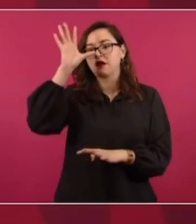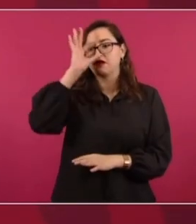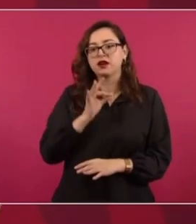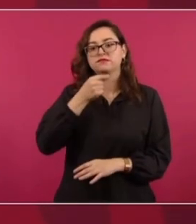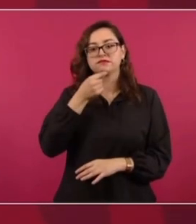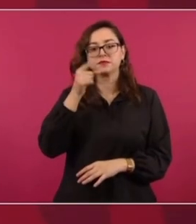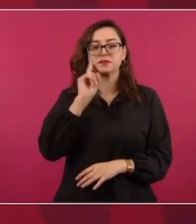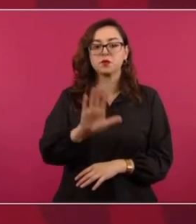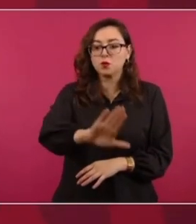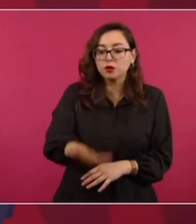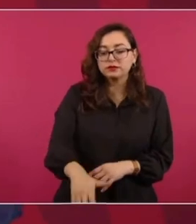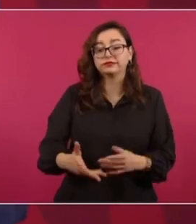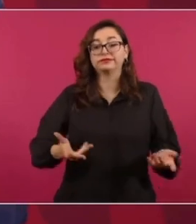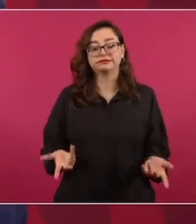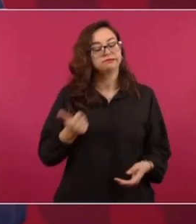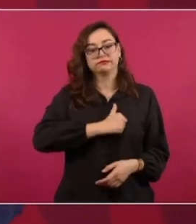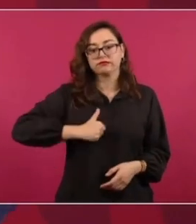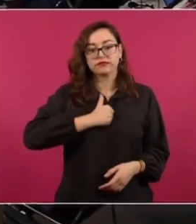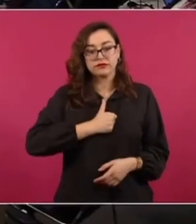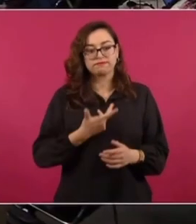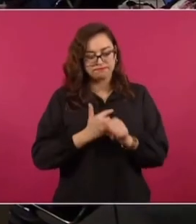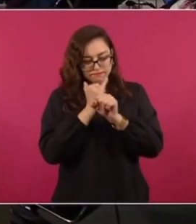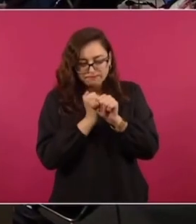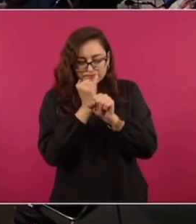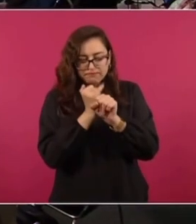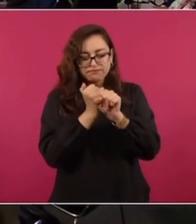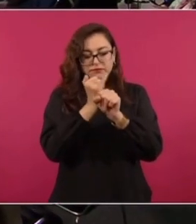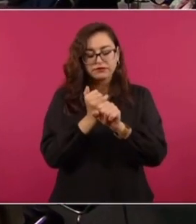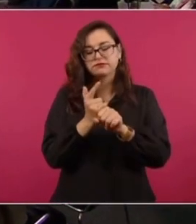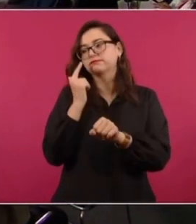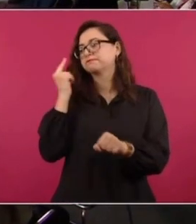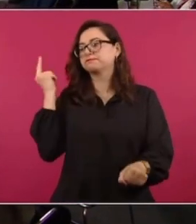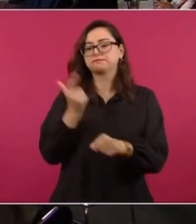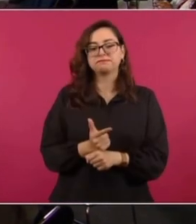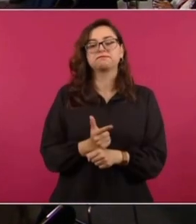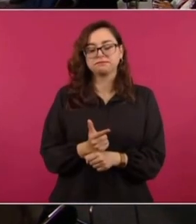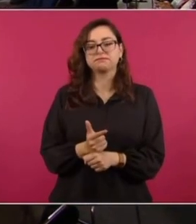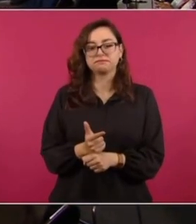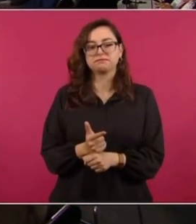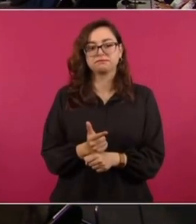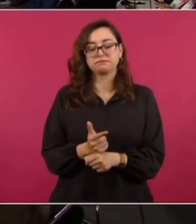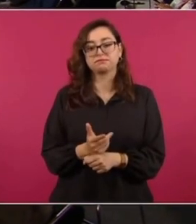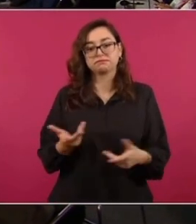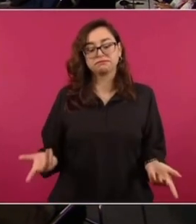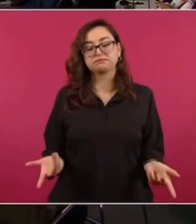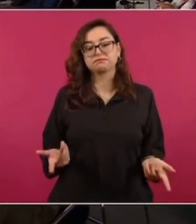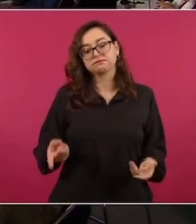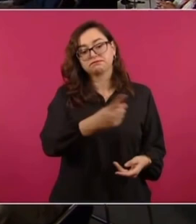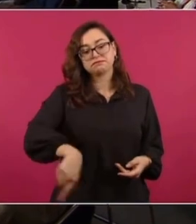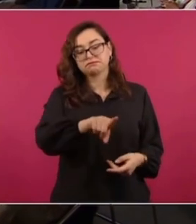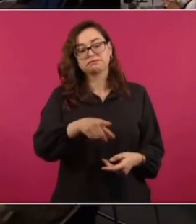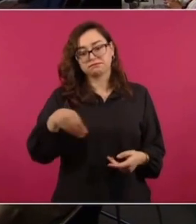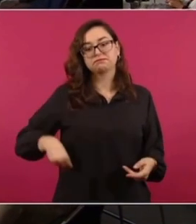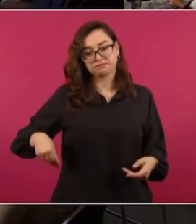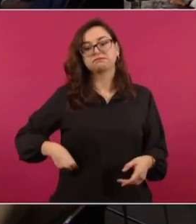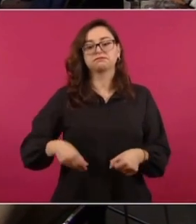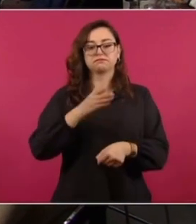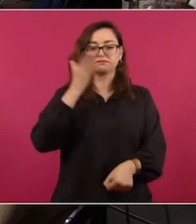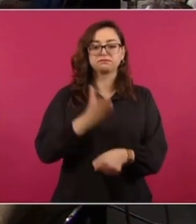Muy lamentable, se hizo la investigación. Creo que ya está el resultado y se va a castigar a los responsables.